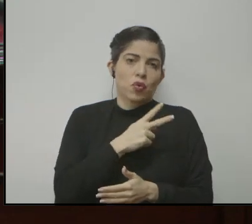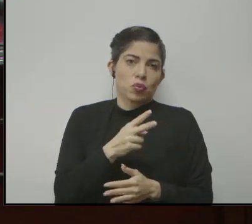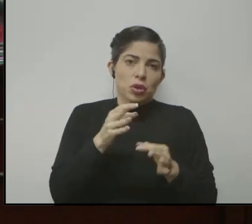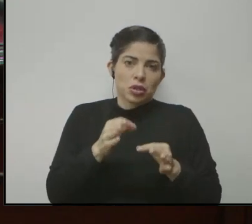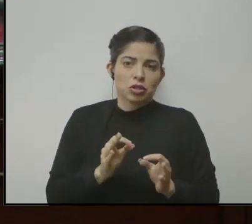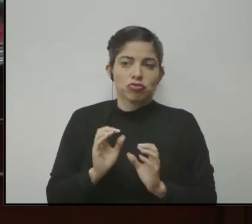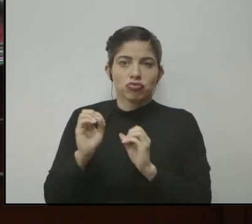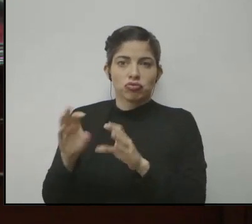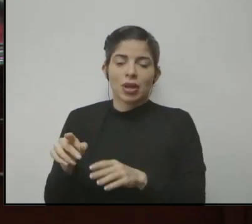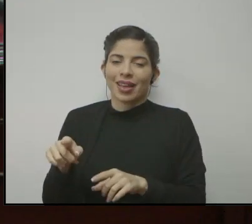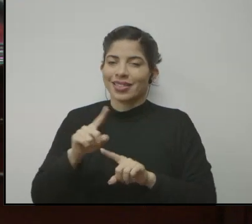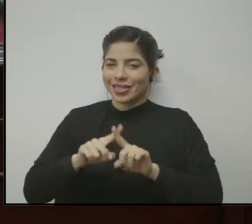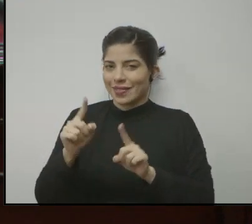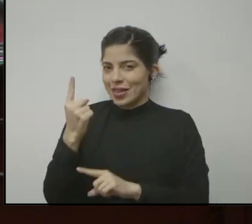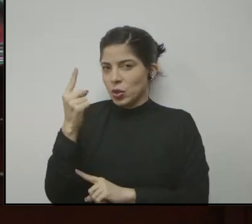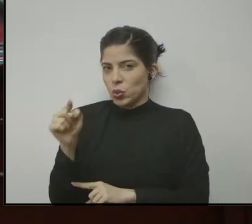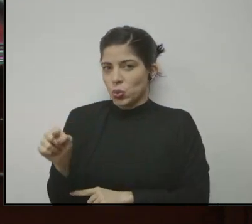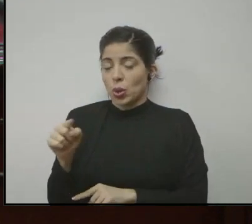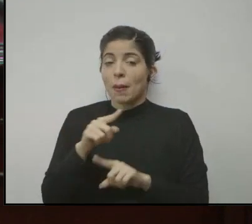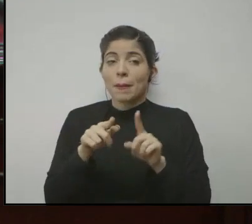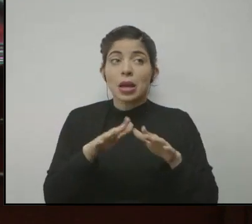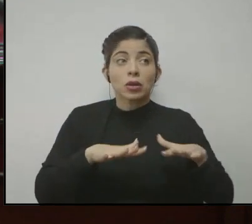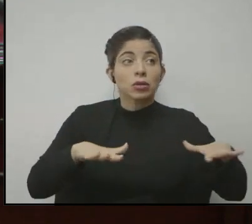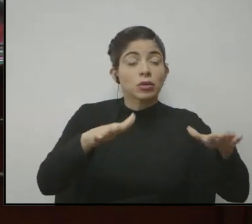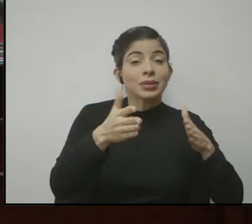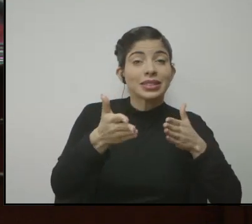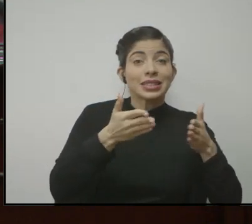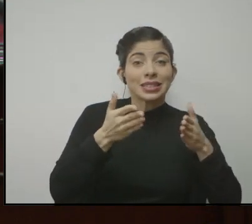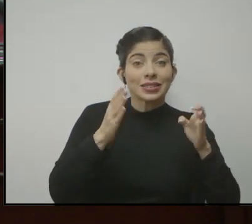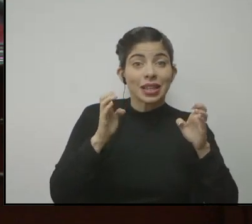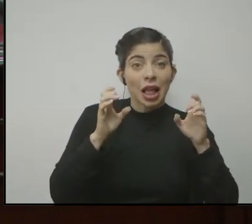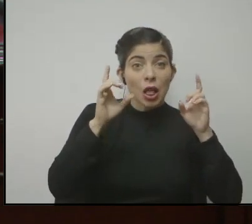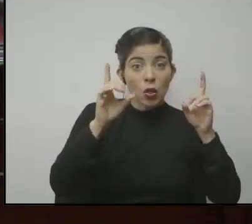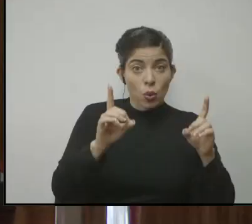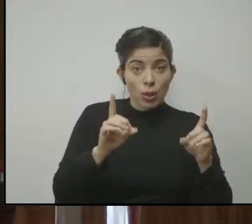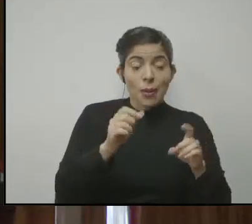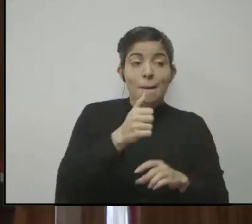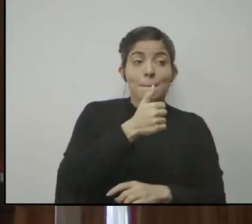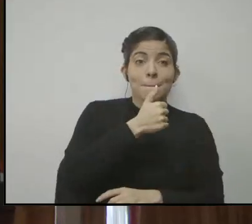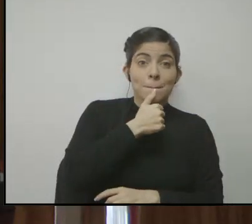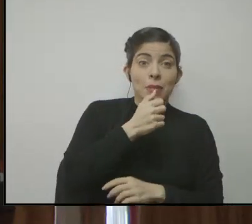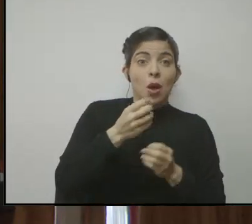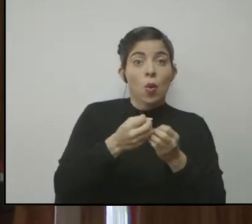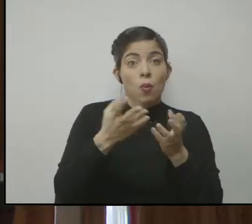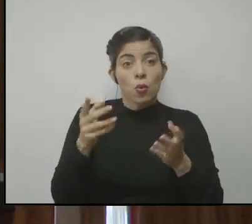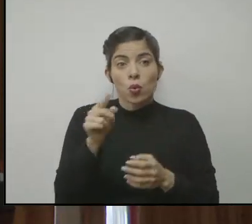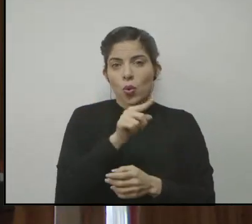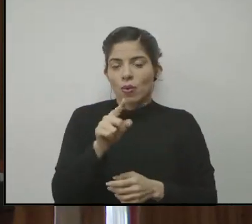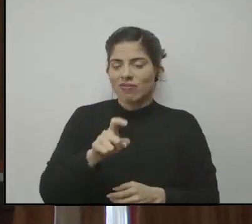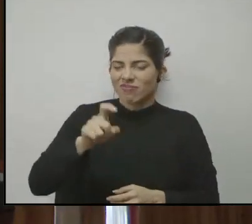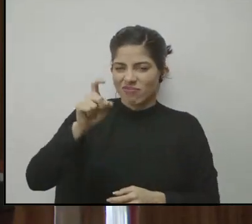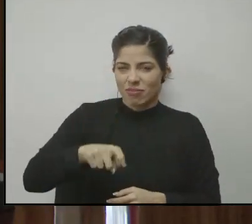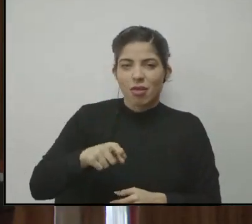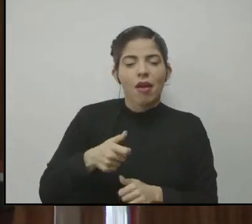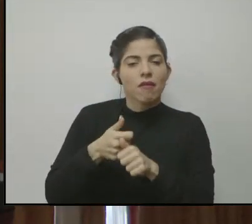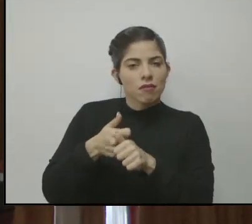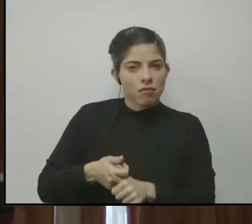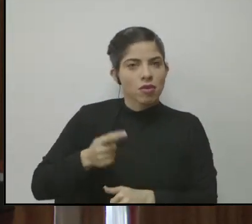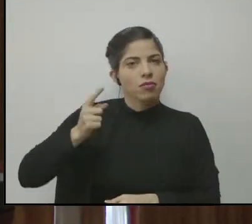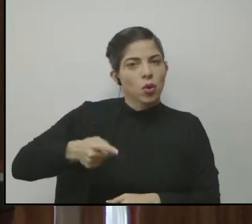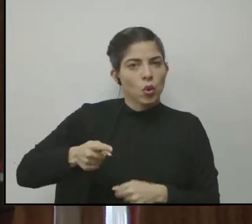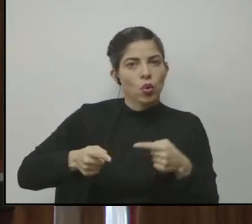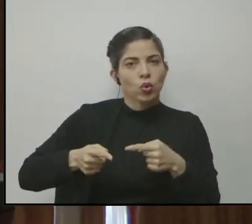y eso es diferente, pero con respecto al servicio educativo, tanto lo privado como lo público, tienen que atender la